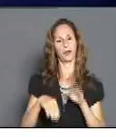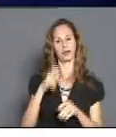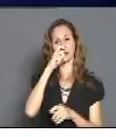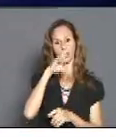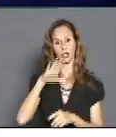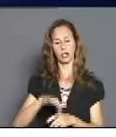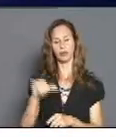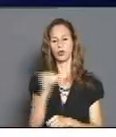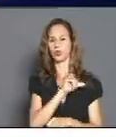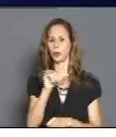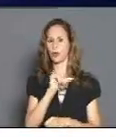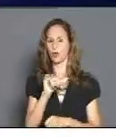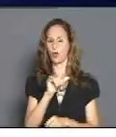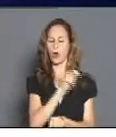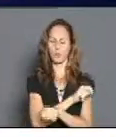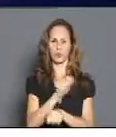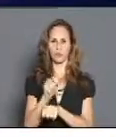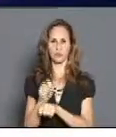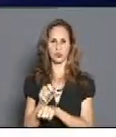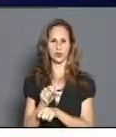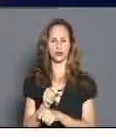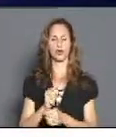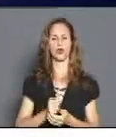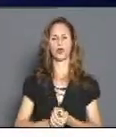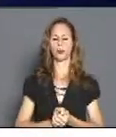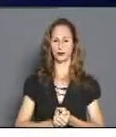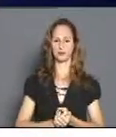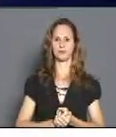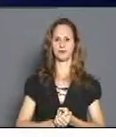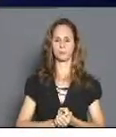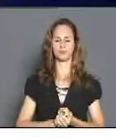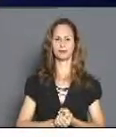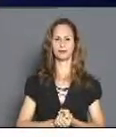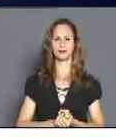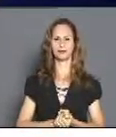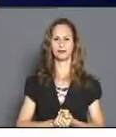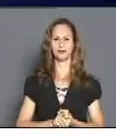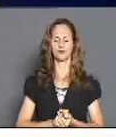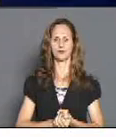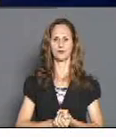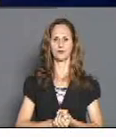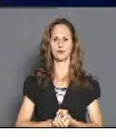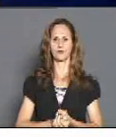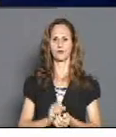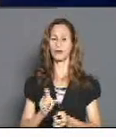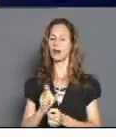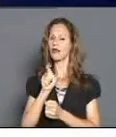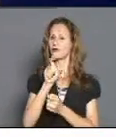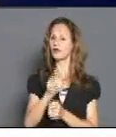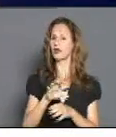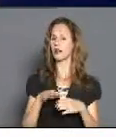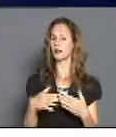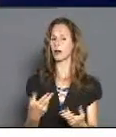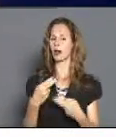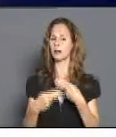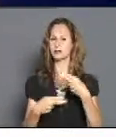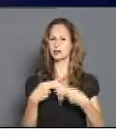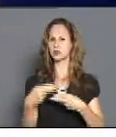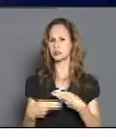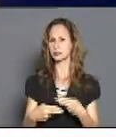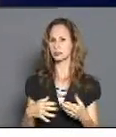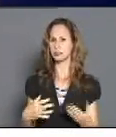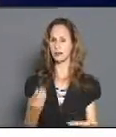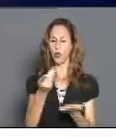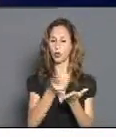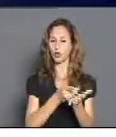porque también se puso, se incluyeron test psicológicos para nuestros docentes. Y finalmente hicimos un